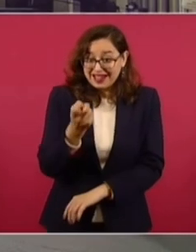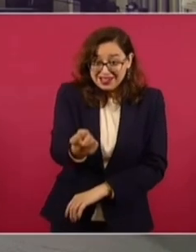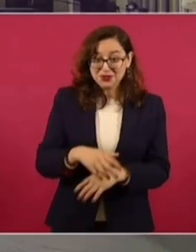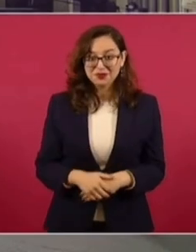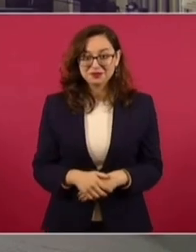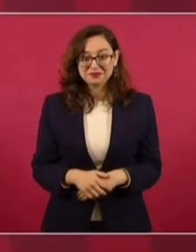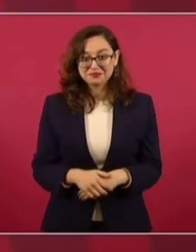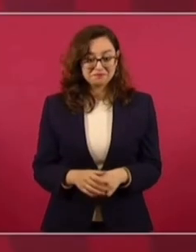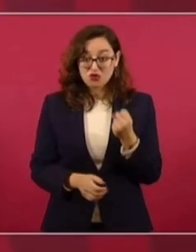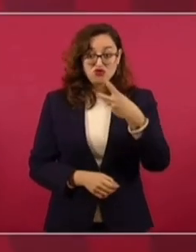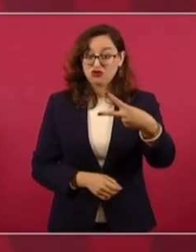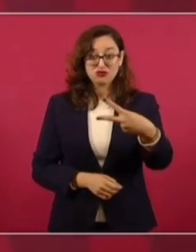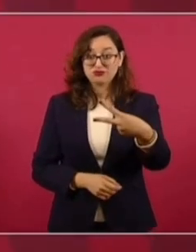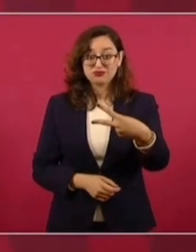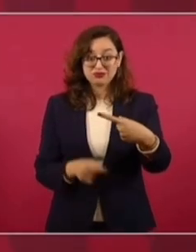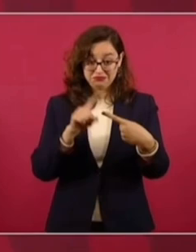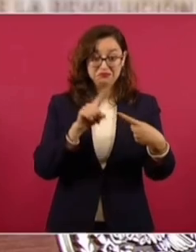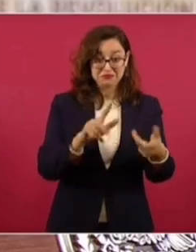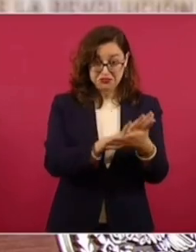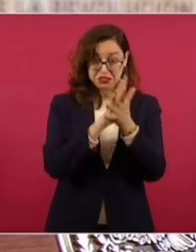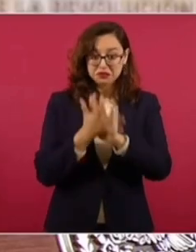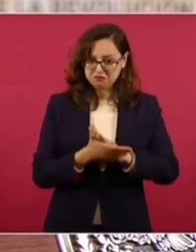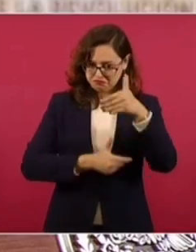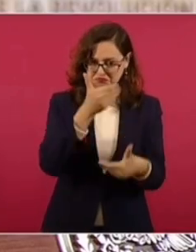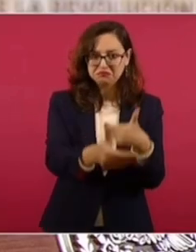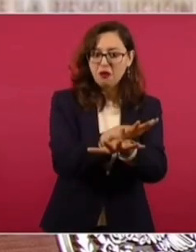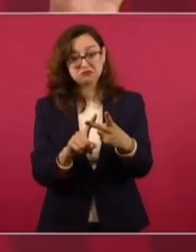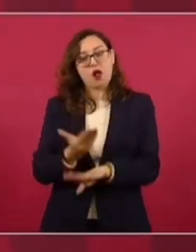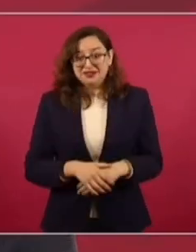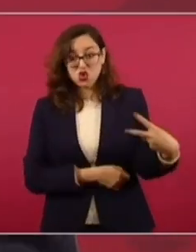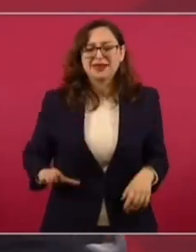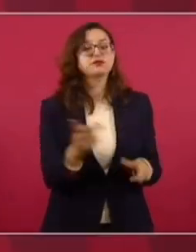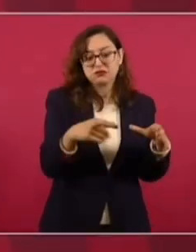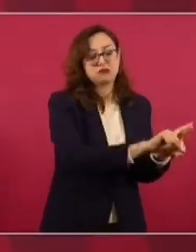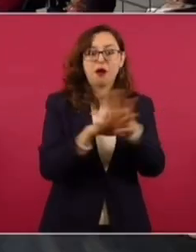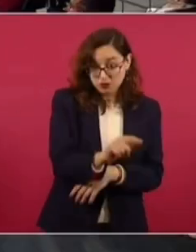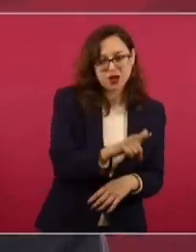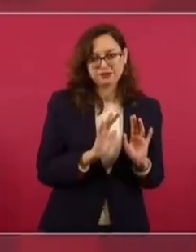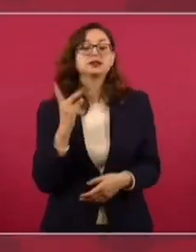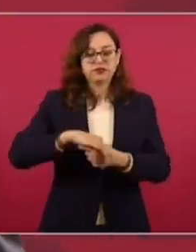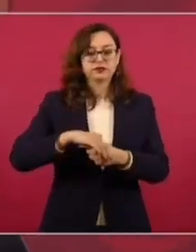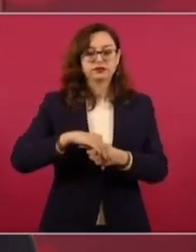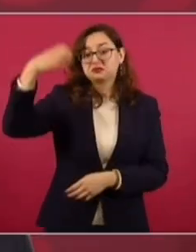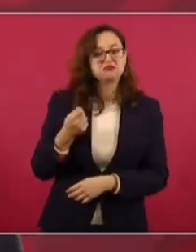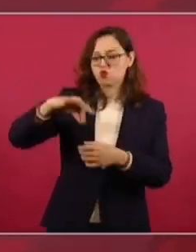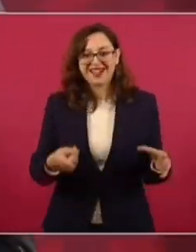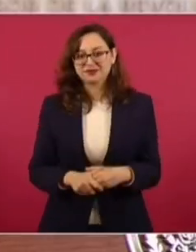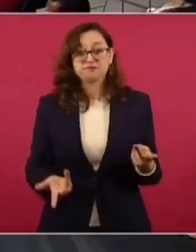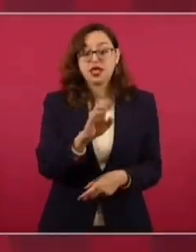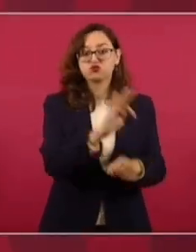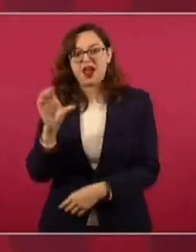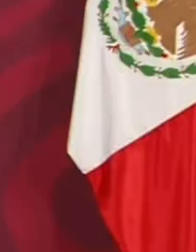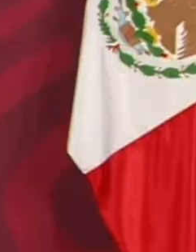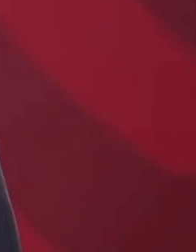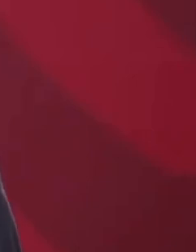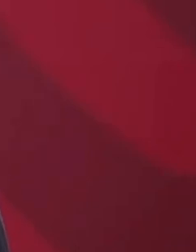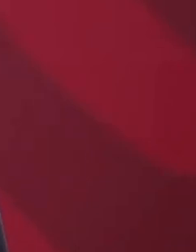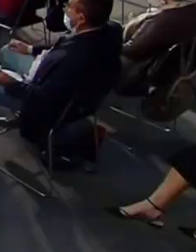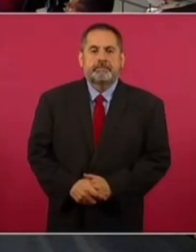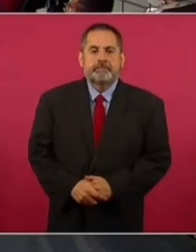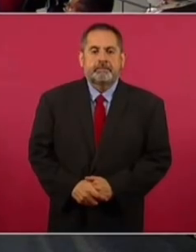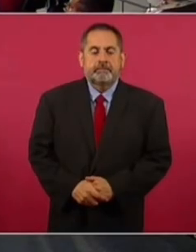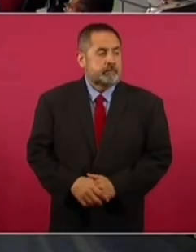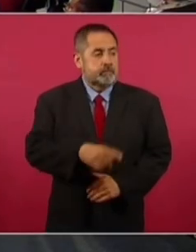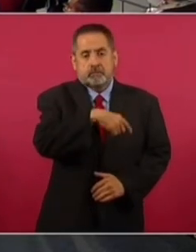¿Es transformación o retroceso? Les voy a adorar la píldora de un